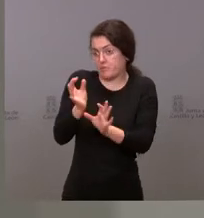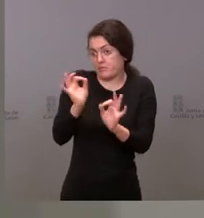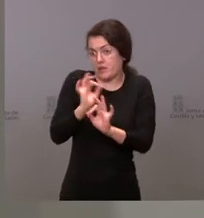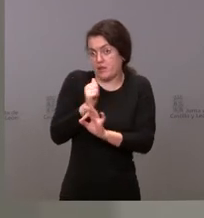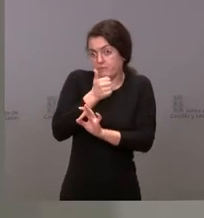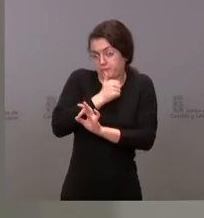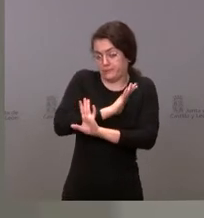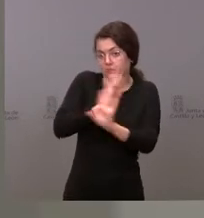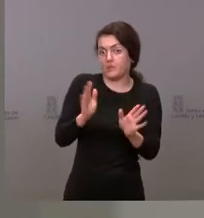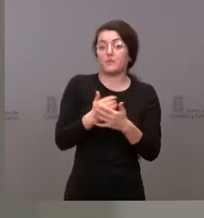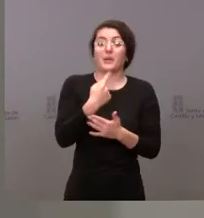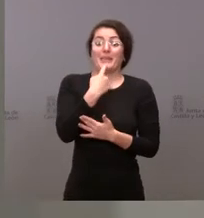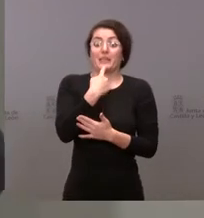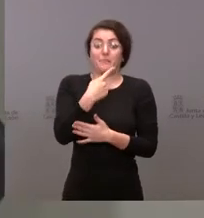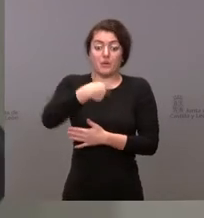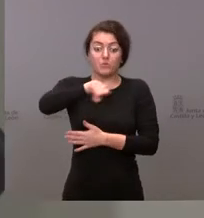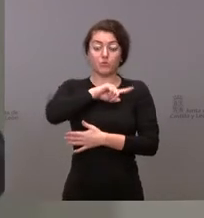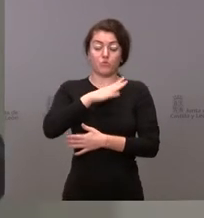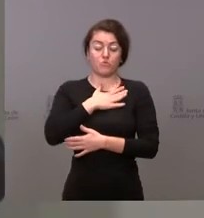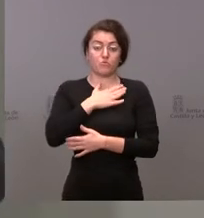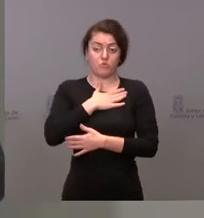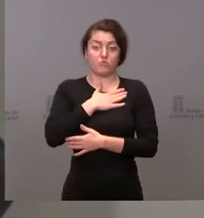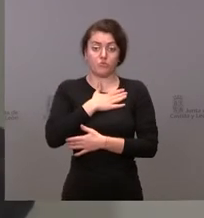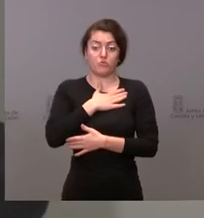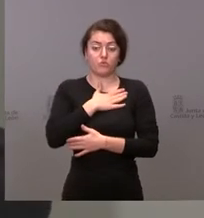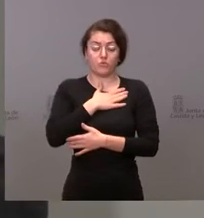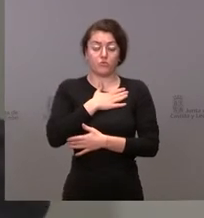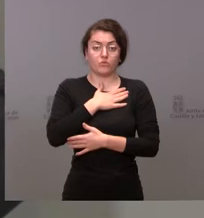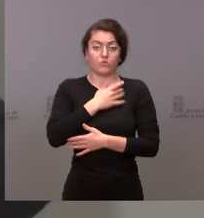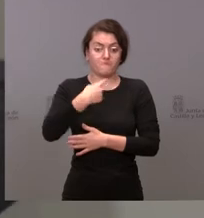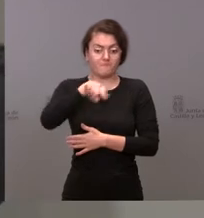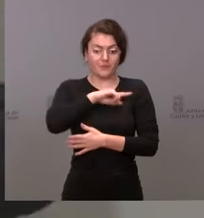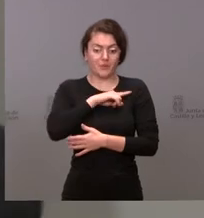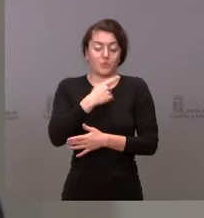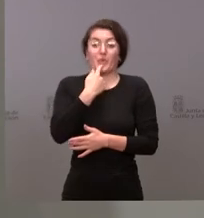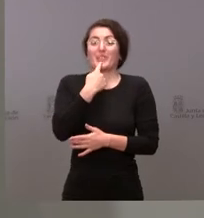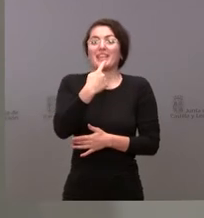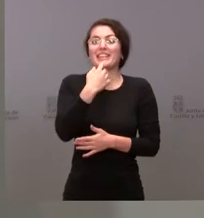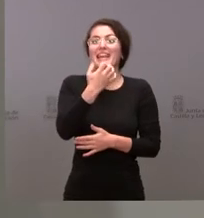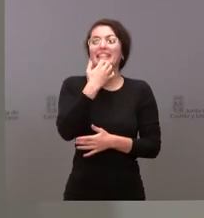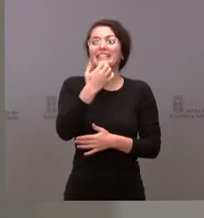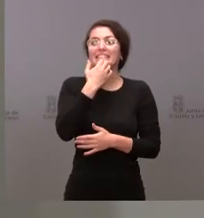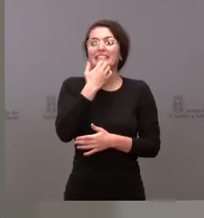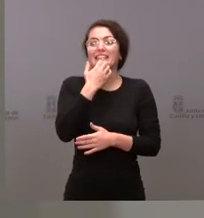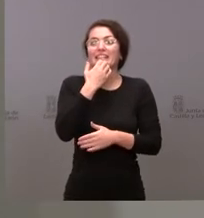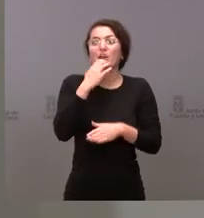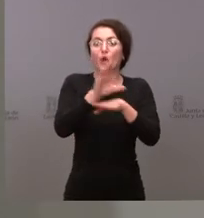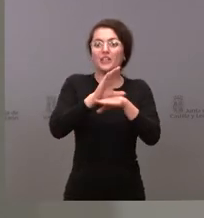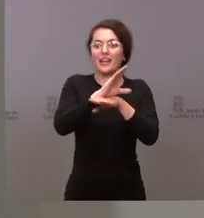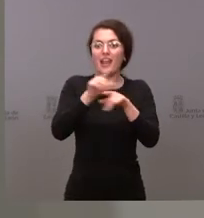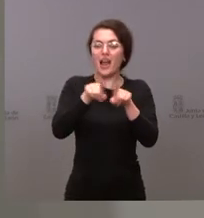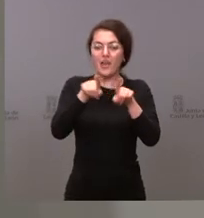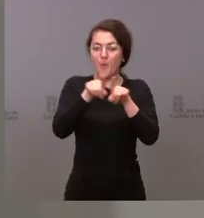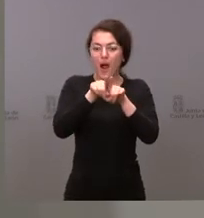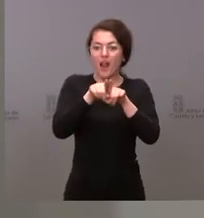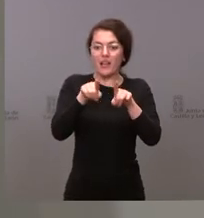decirle que para nosotros para nosotros usted dice que se queda en acojo nosotros sentimos que nos han amputado una pierna y las